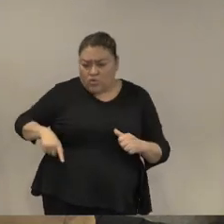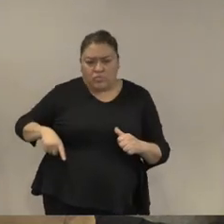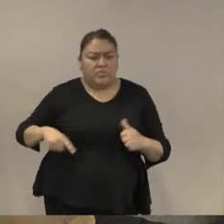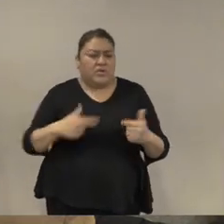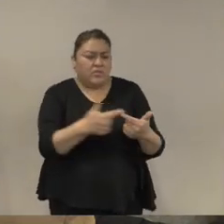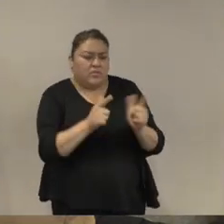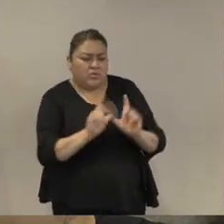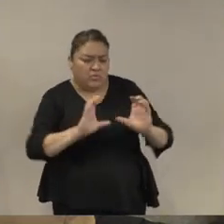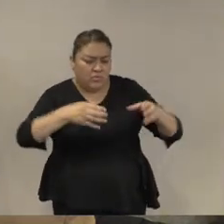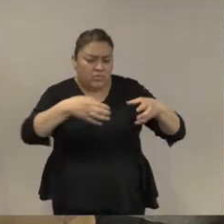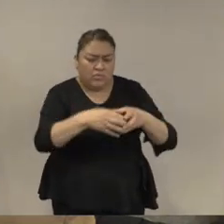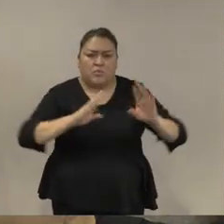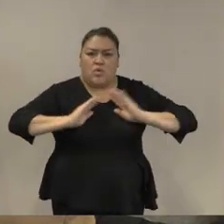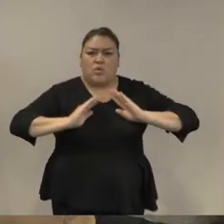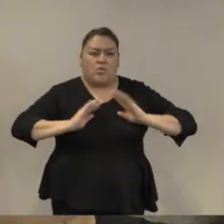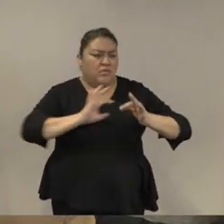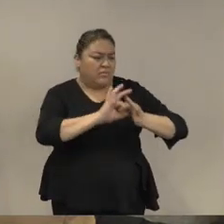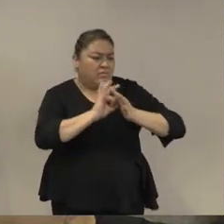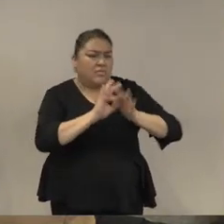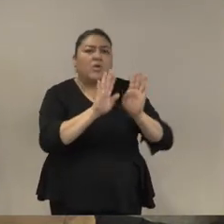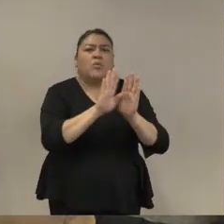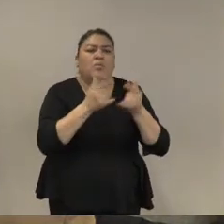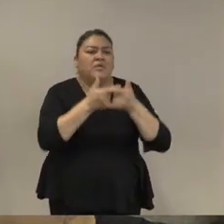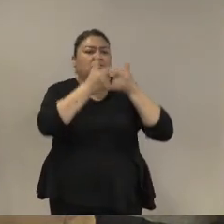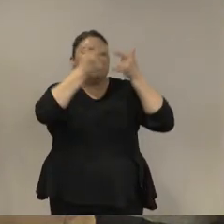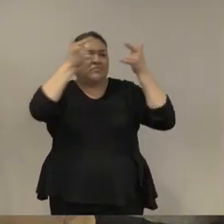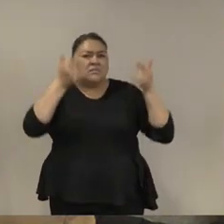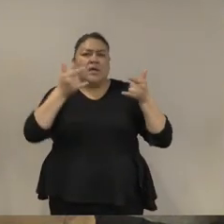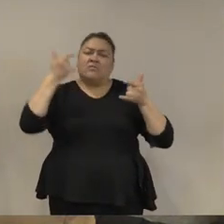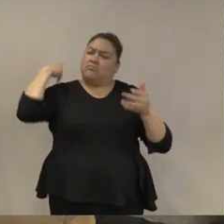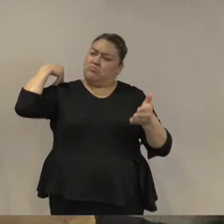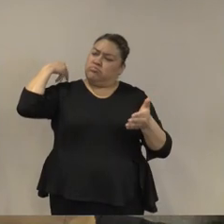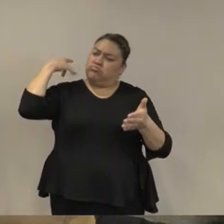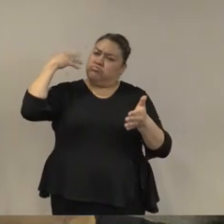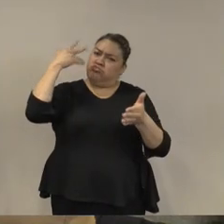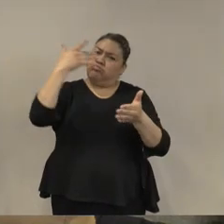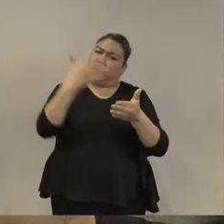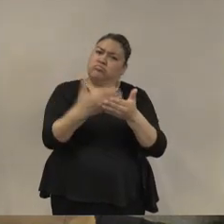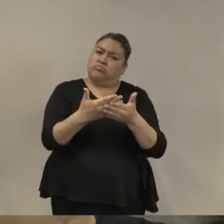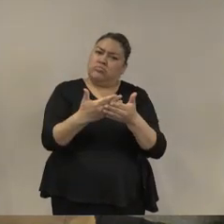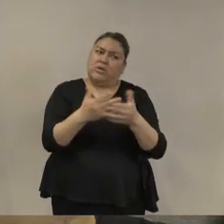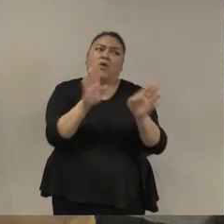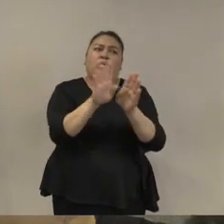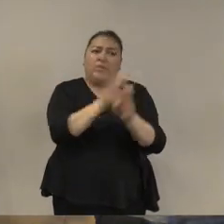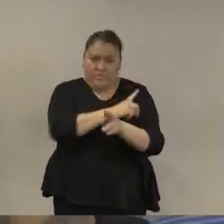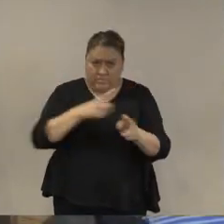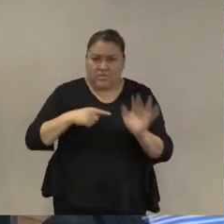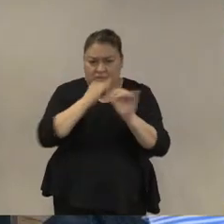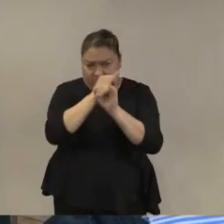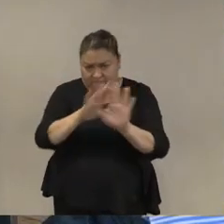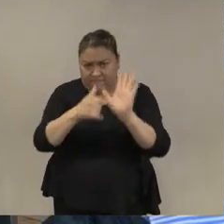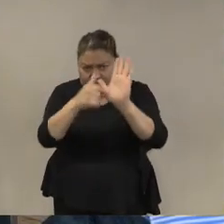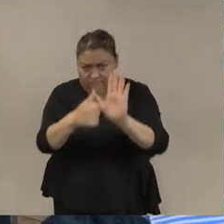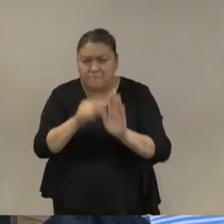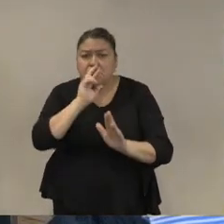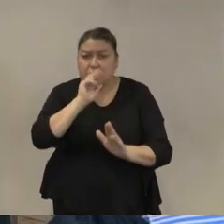antes y antes y antes y cómo llegamos a esto porque yo creo que tenemos algunas